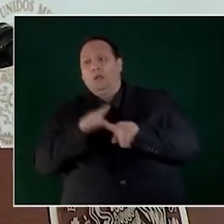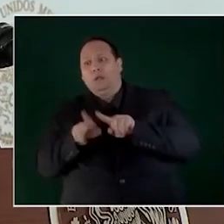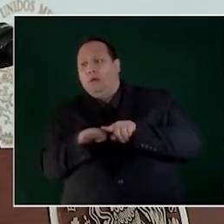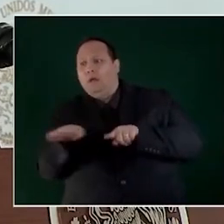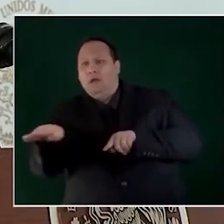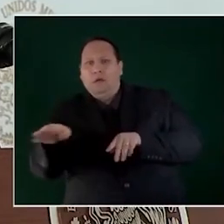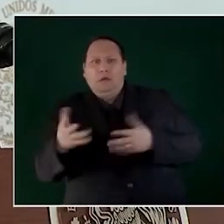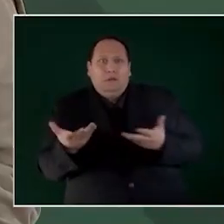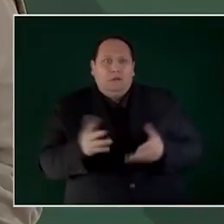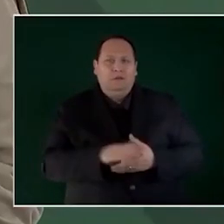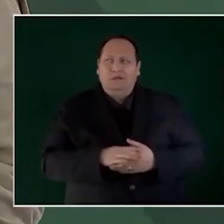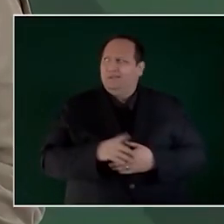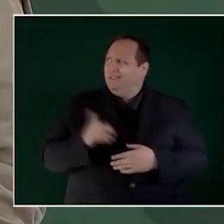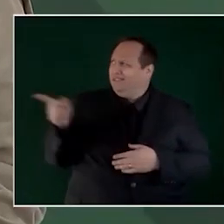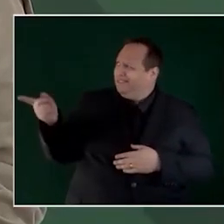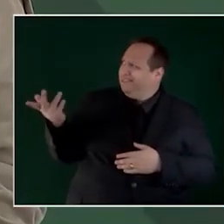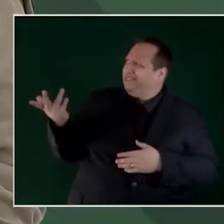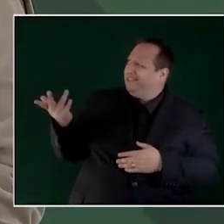Este.